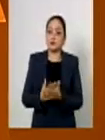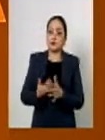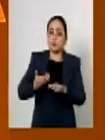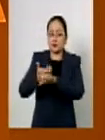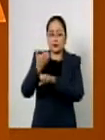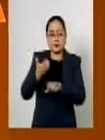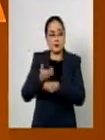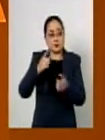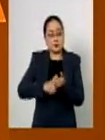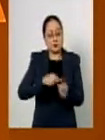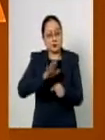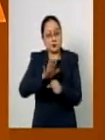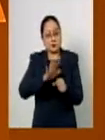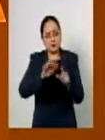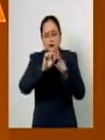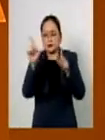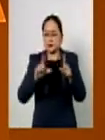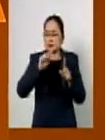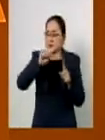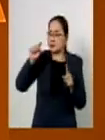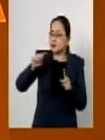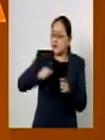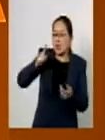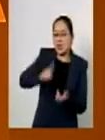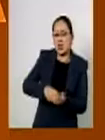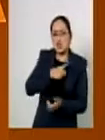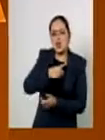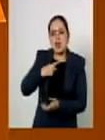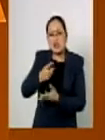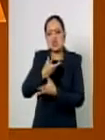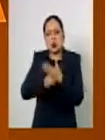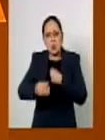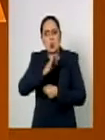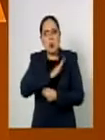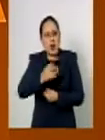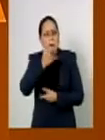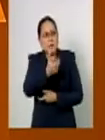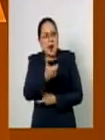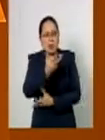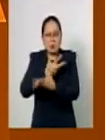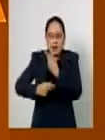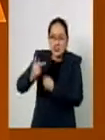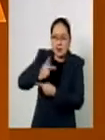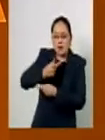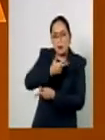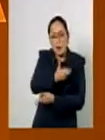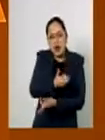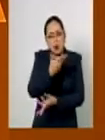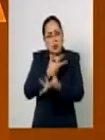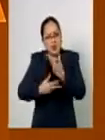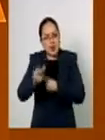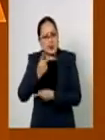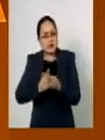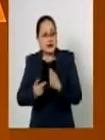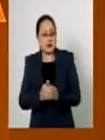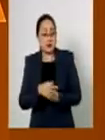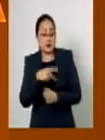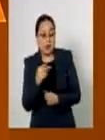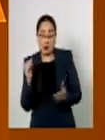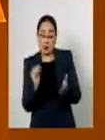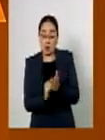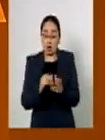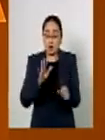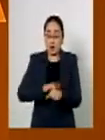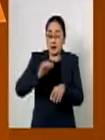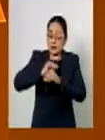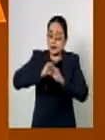federativas clasificadas en un nivel de endeudamiento sostenible pero no se entiende, no se establece con